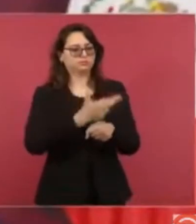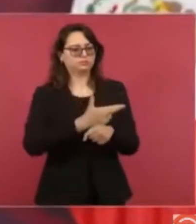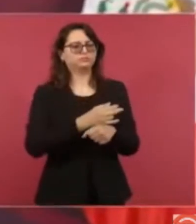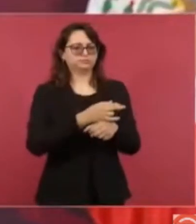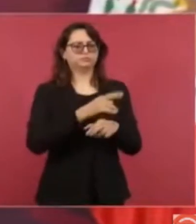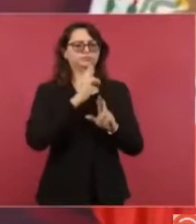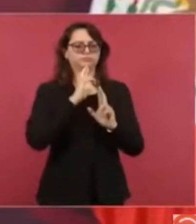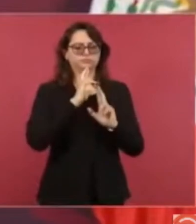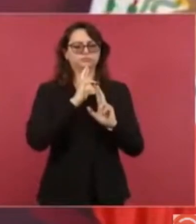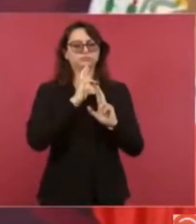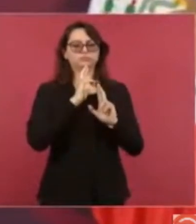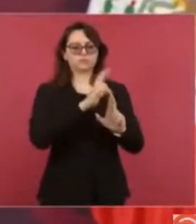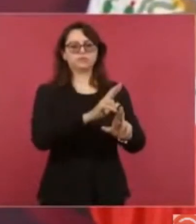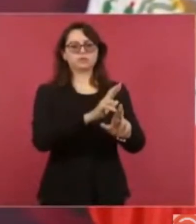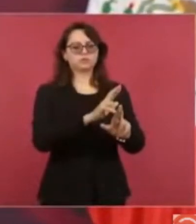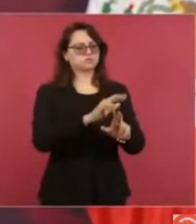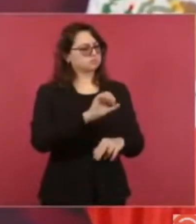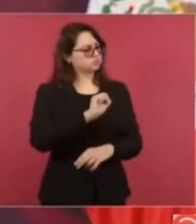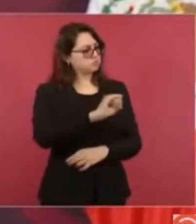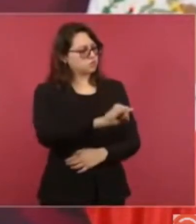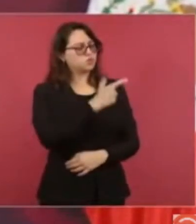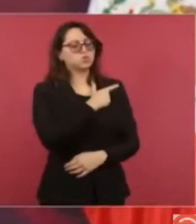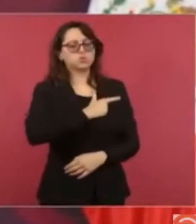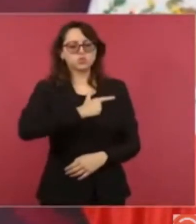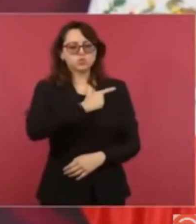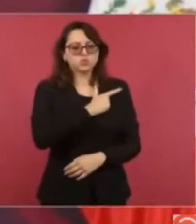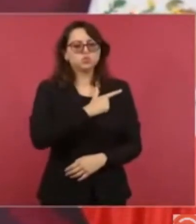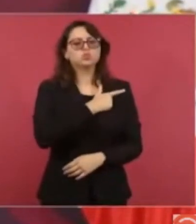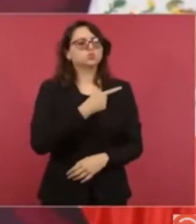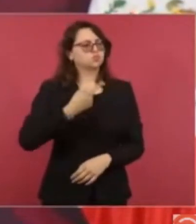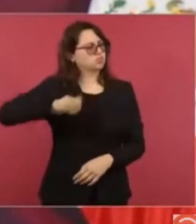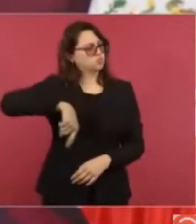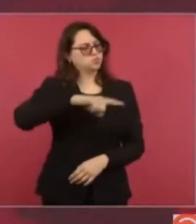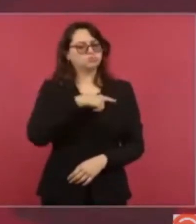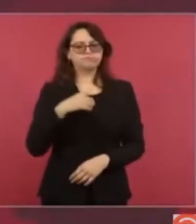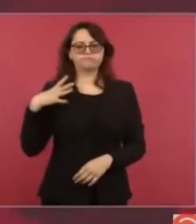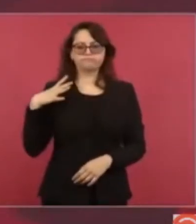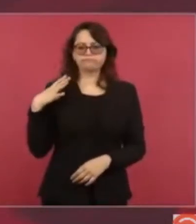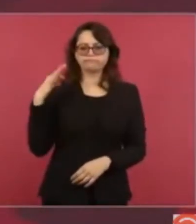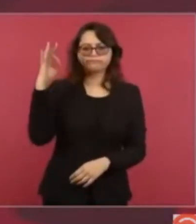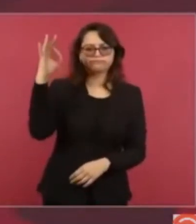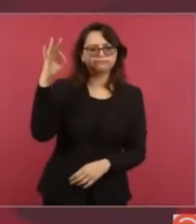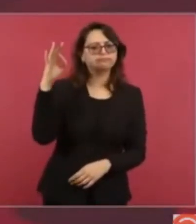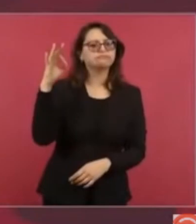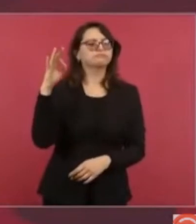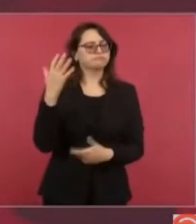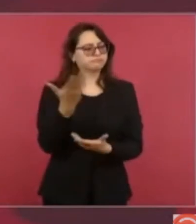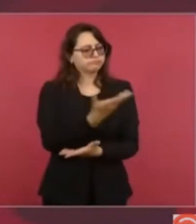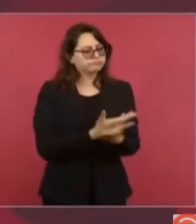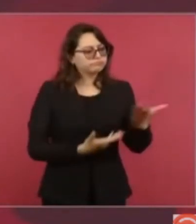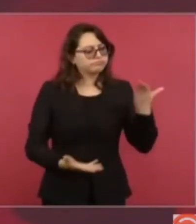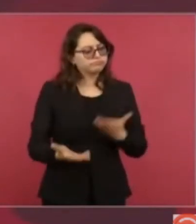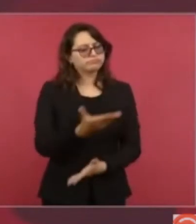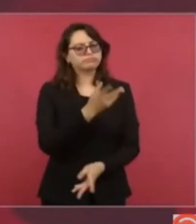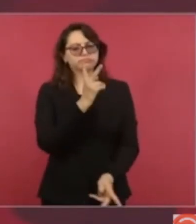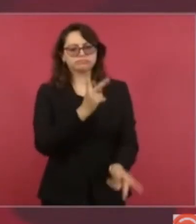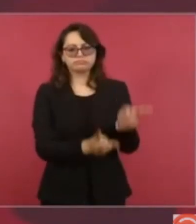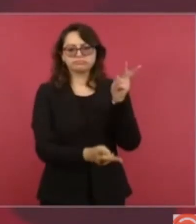hay la mejor disposición para que se lleve a cabo